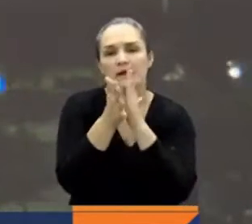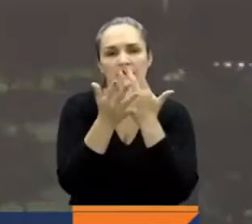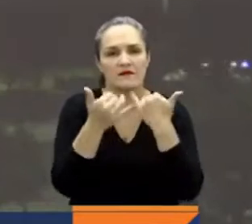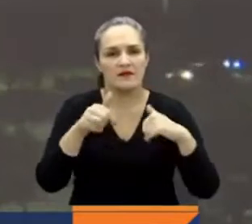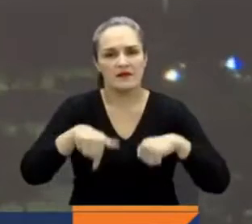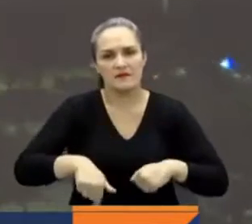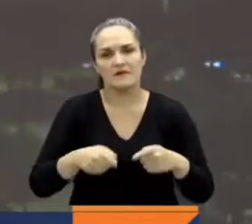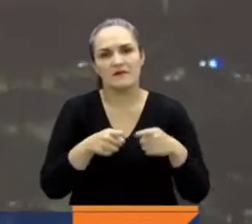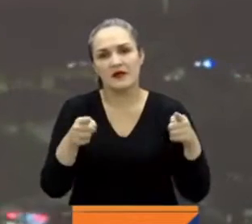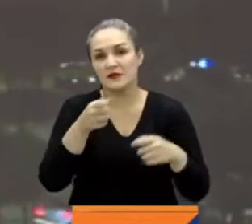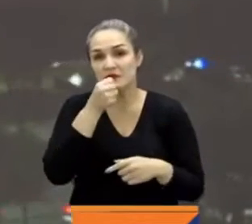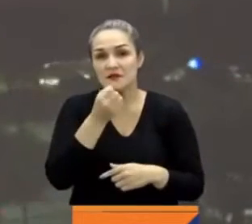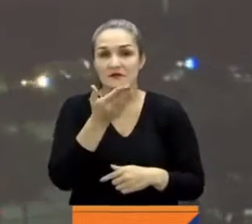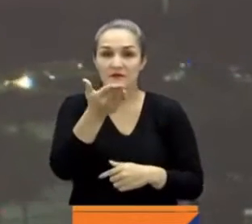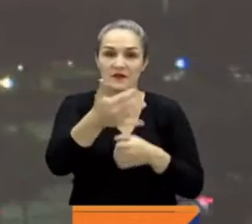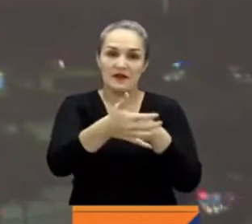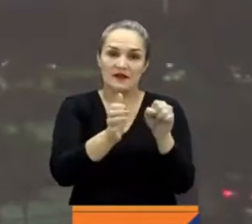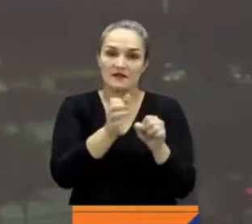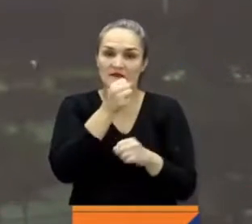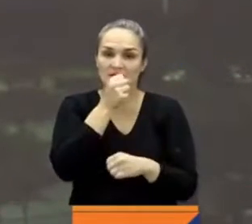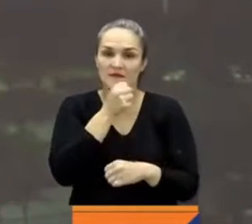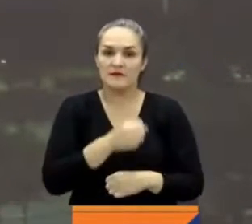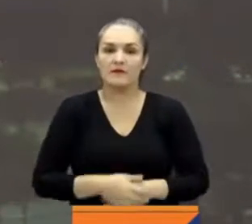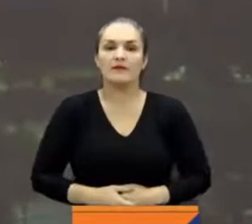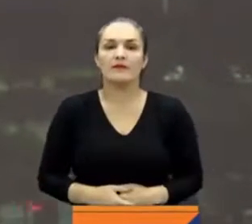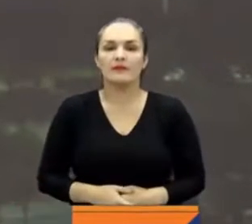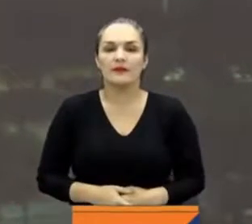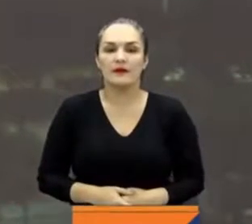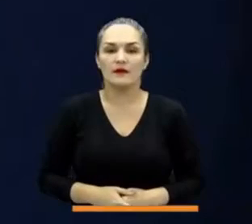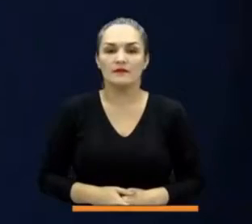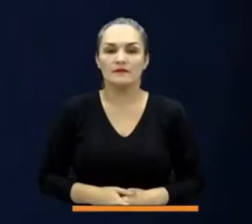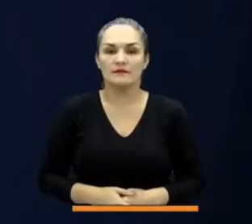noticias. Luisa Barberi, RTBC Noticias, Conectados 24-7.